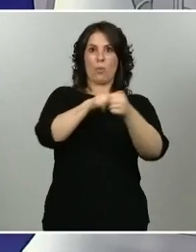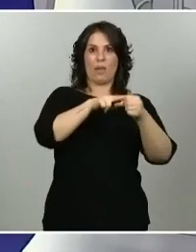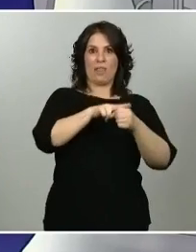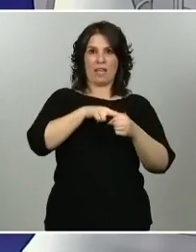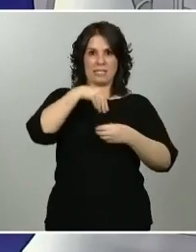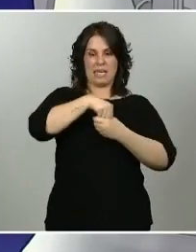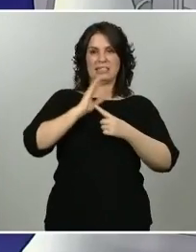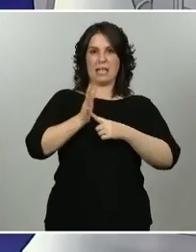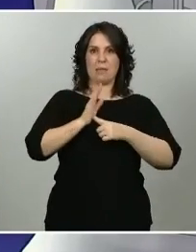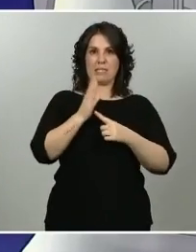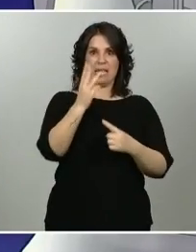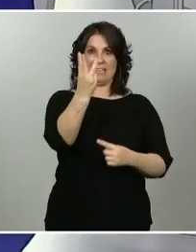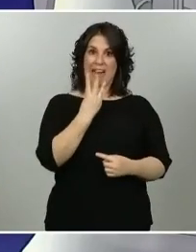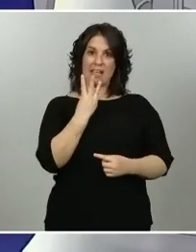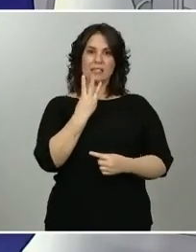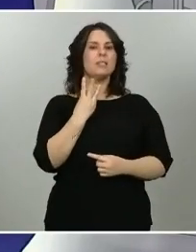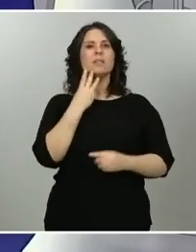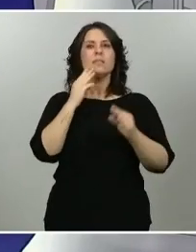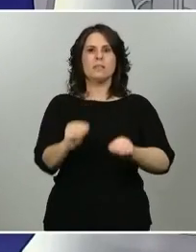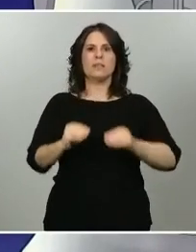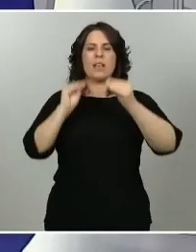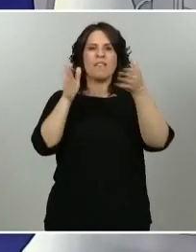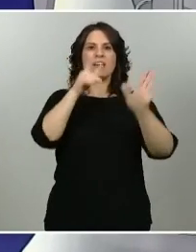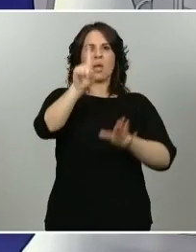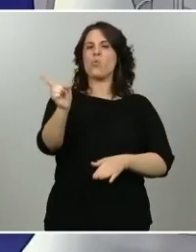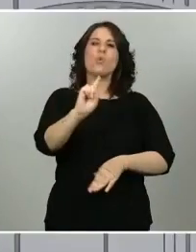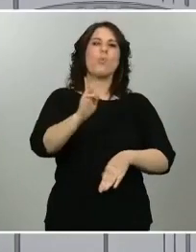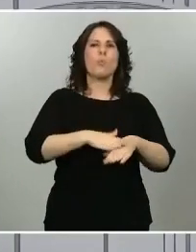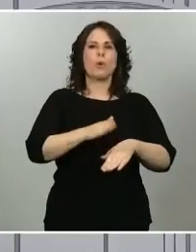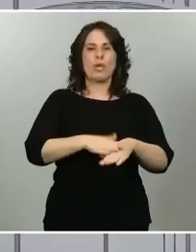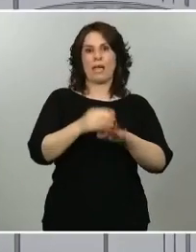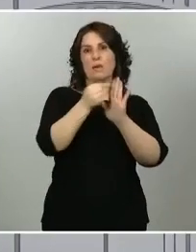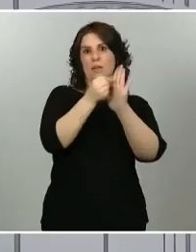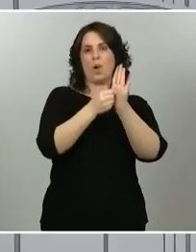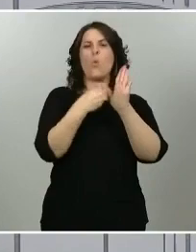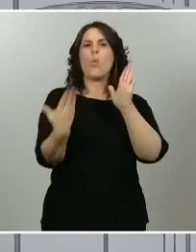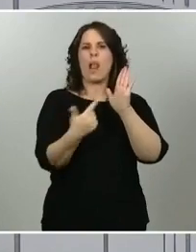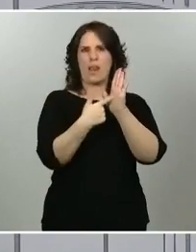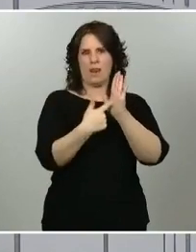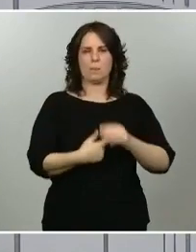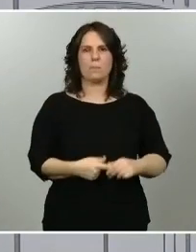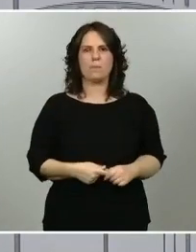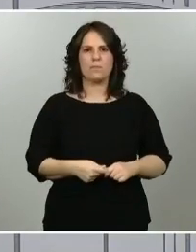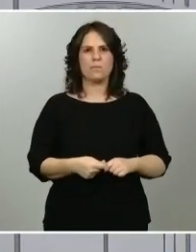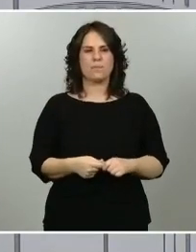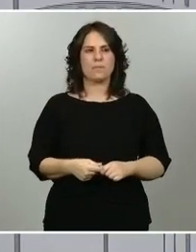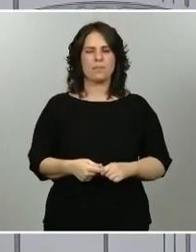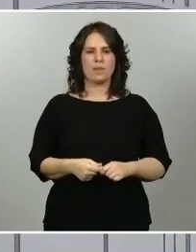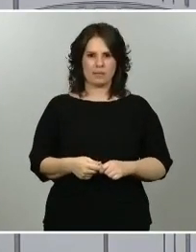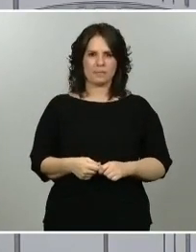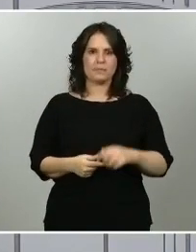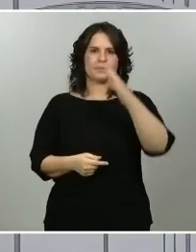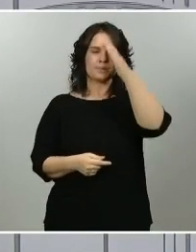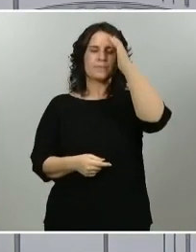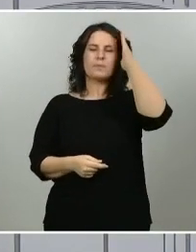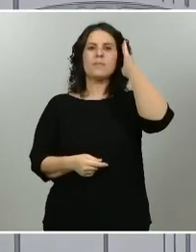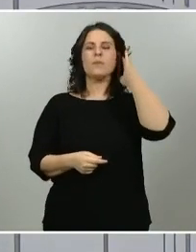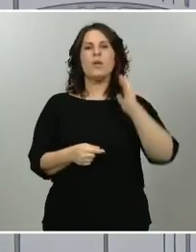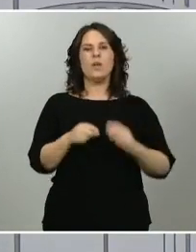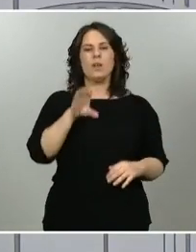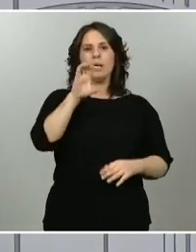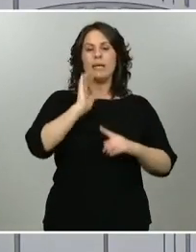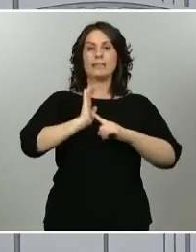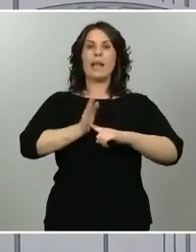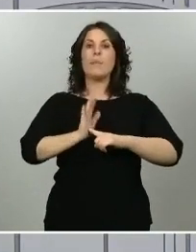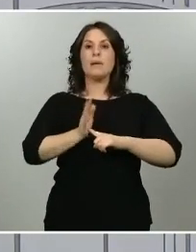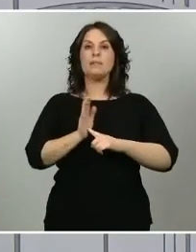¿Han pasado de fase 0 a fase 1? La comunidad de Castilla-La Mancha es una comunidad que ha hecho un trabajo